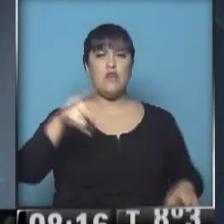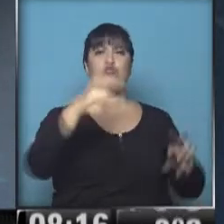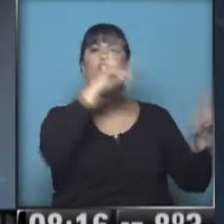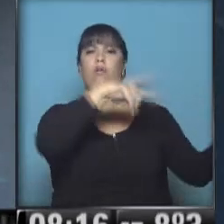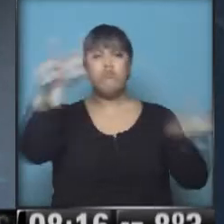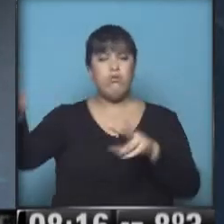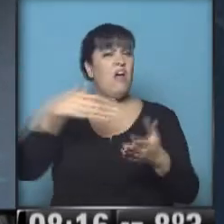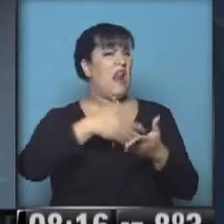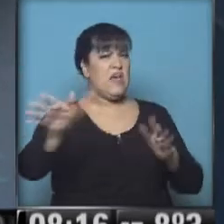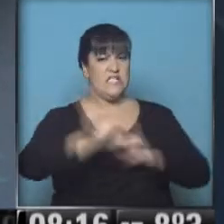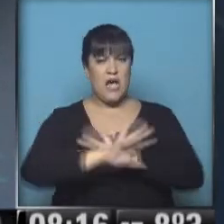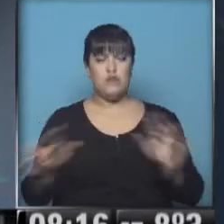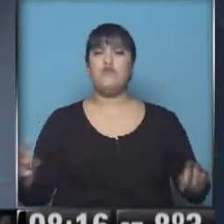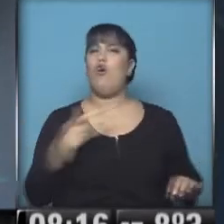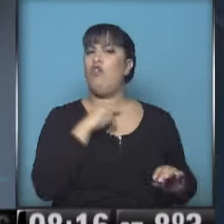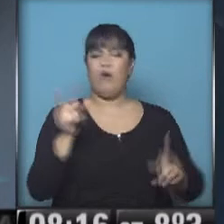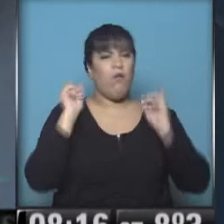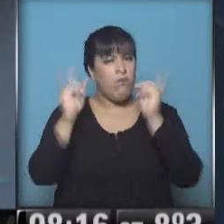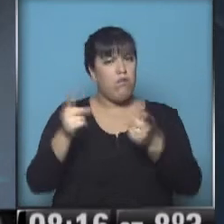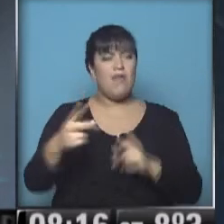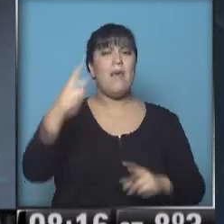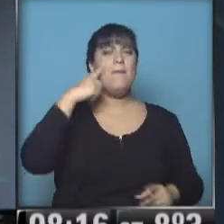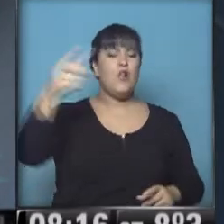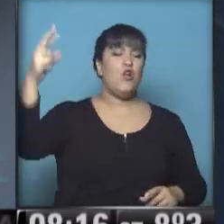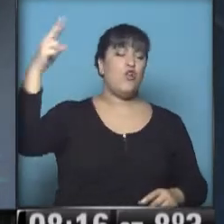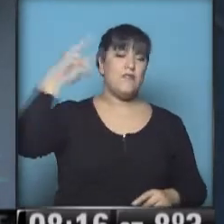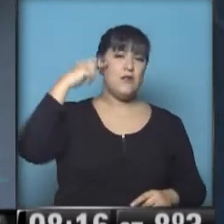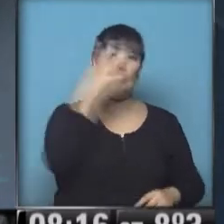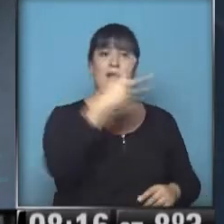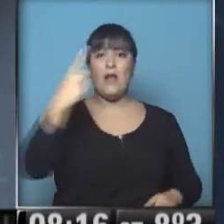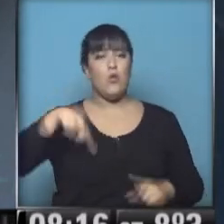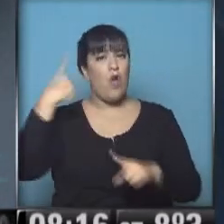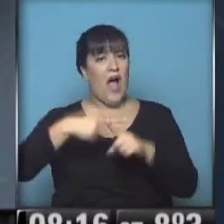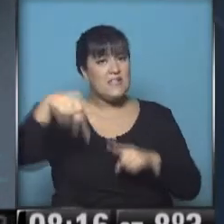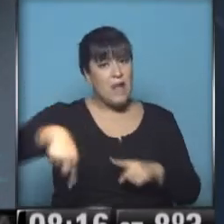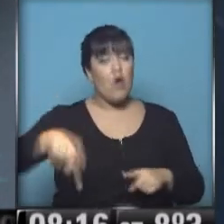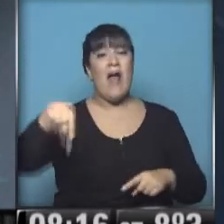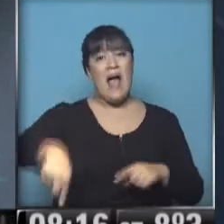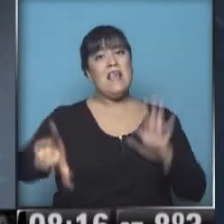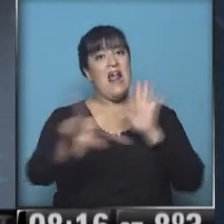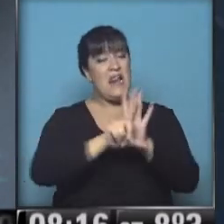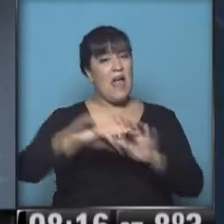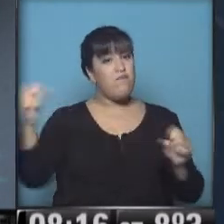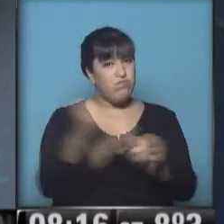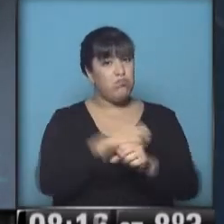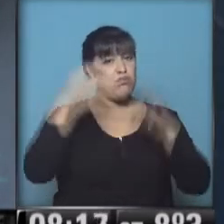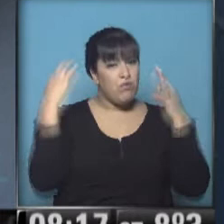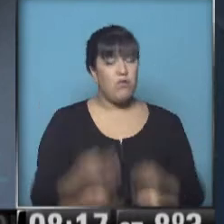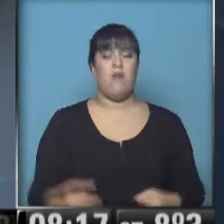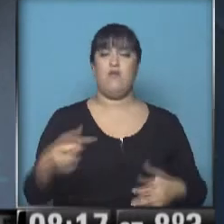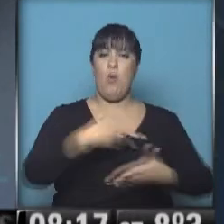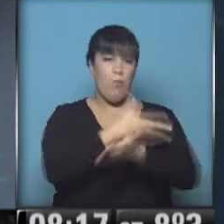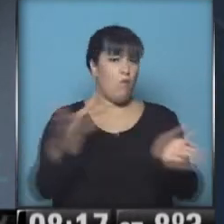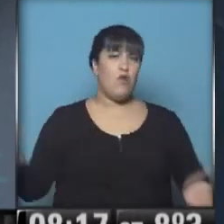y casa de descanso que tiene desde 1941 en La Rioja. Allí se sancionó una ley que declara de utilidad pública el